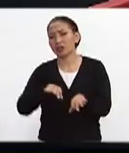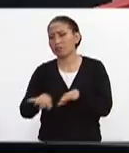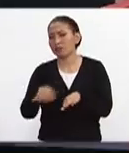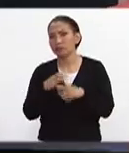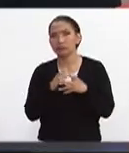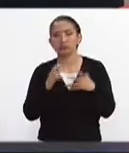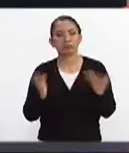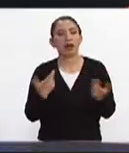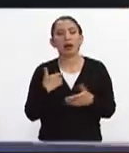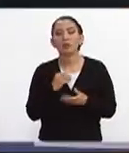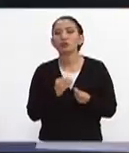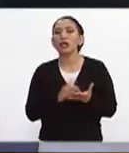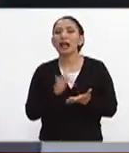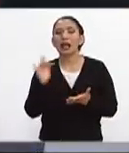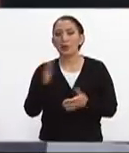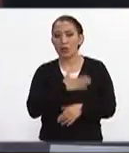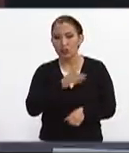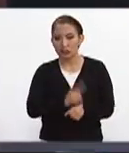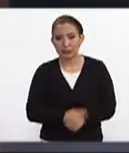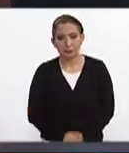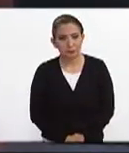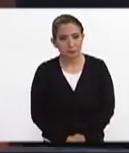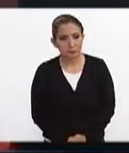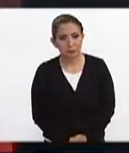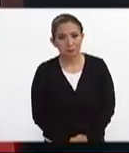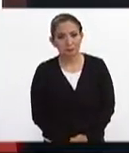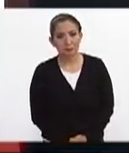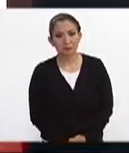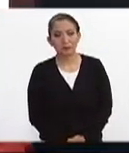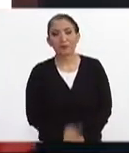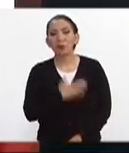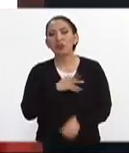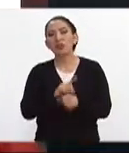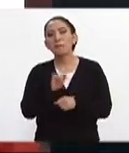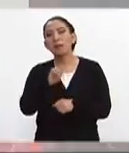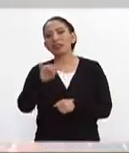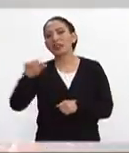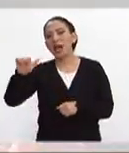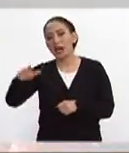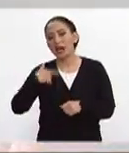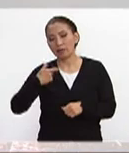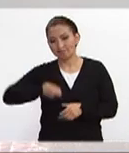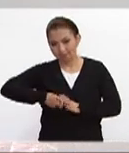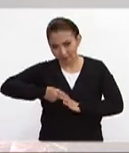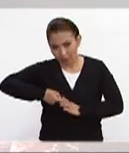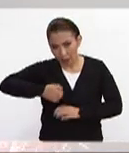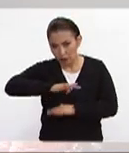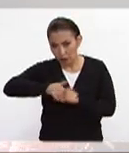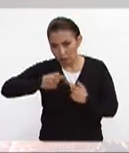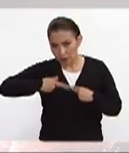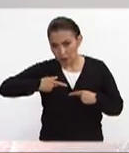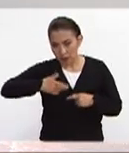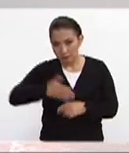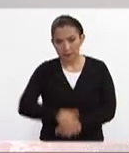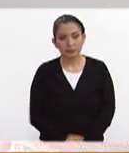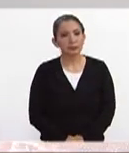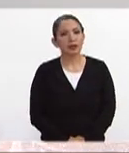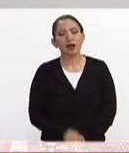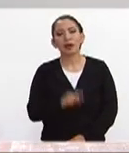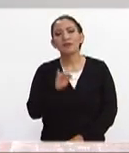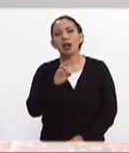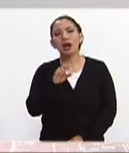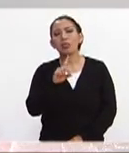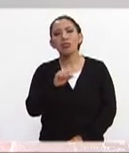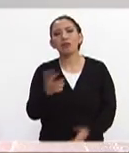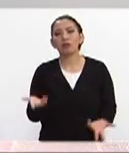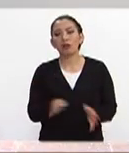Roja Fernando muchas gracias muy buenos días buenos días los saludos a ustedes y a todo su público que nos acompaña Fernando una